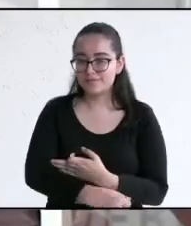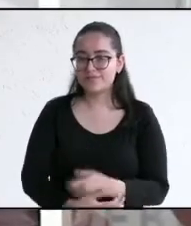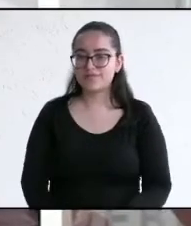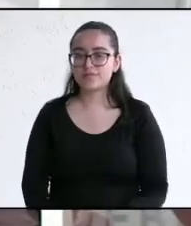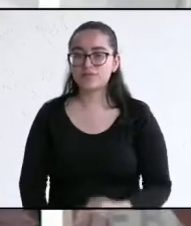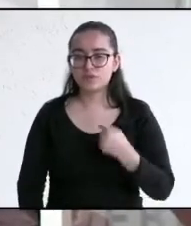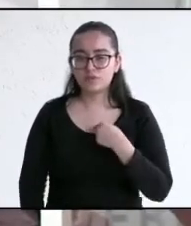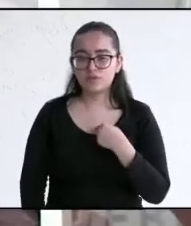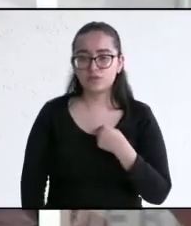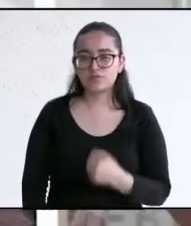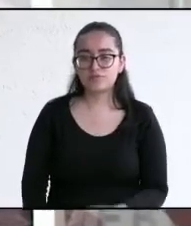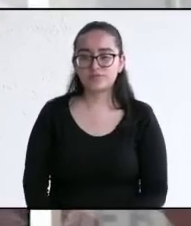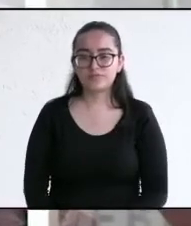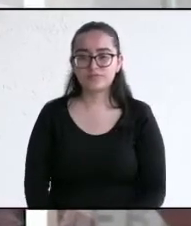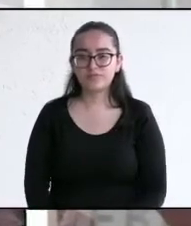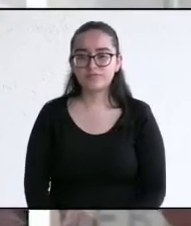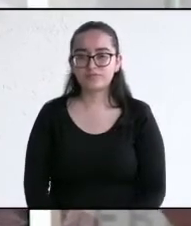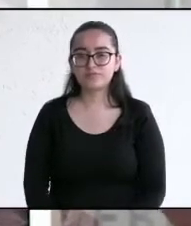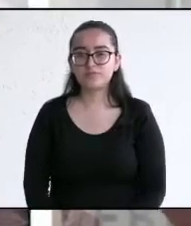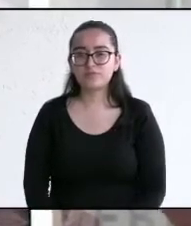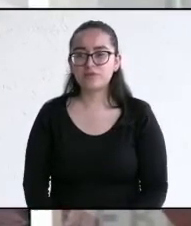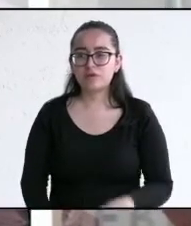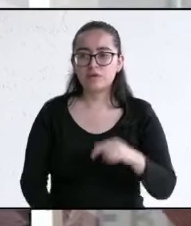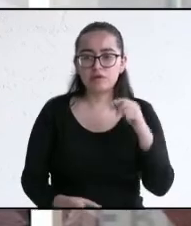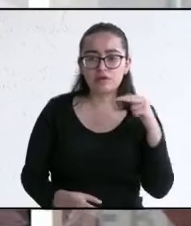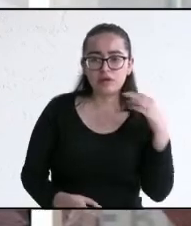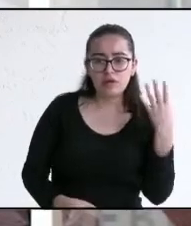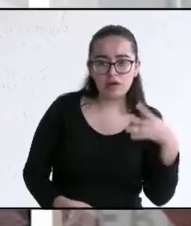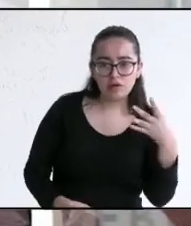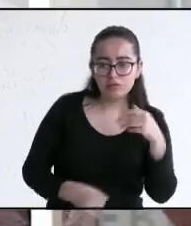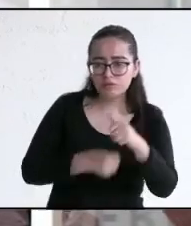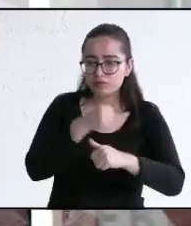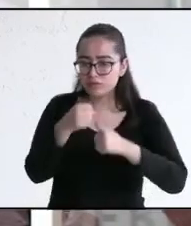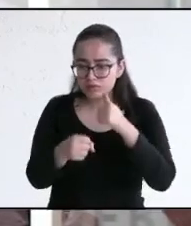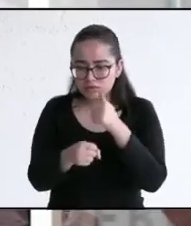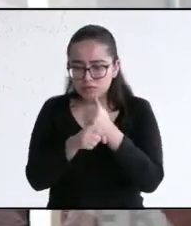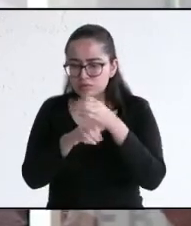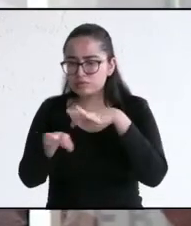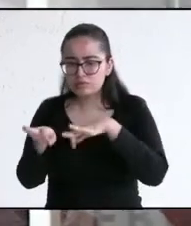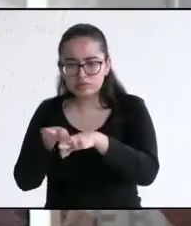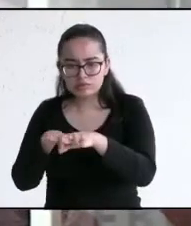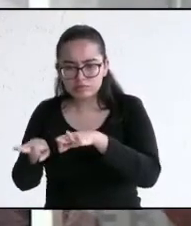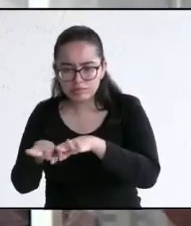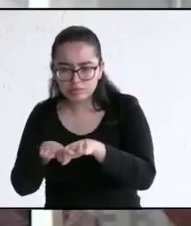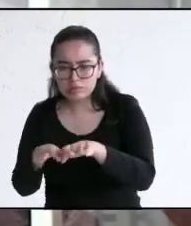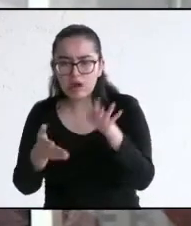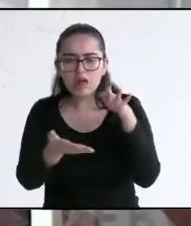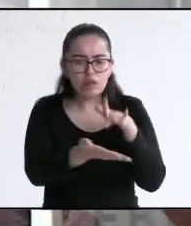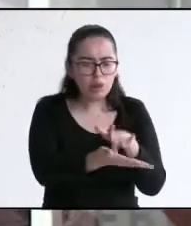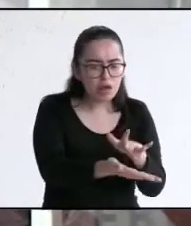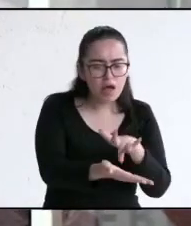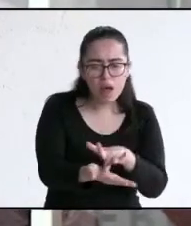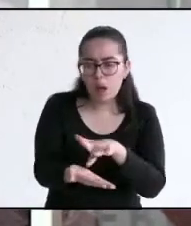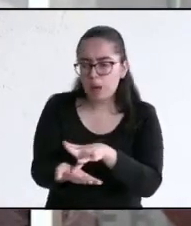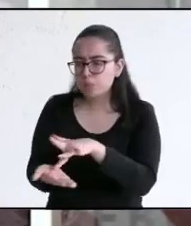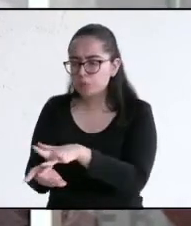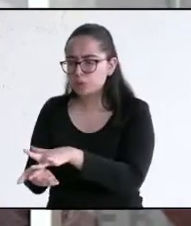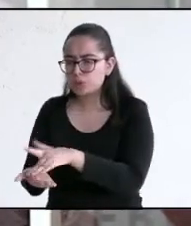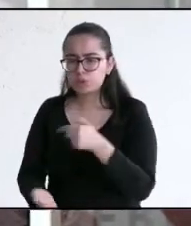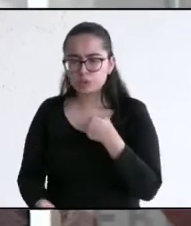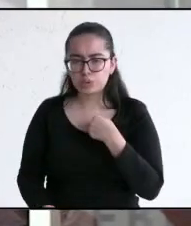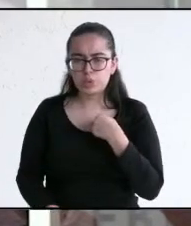Alejandro Sampieri, como ustedes saben, yo llevo más de 14 años dedicándome al altruismo, dedicado al altruismo y no a la política.